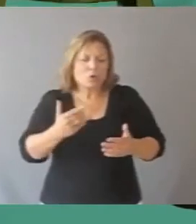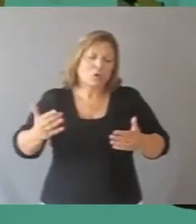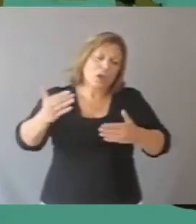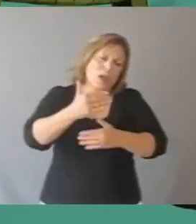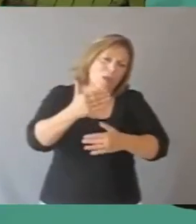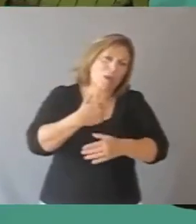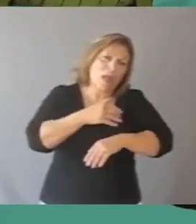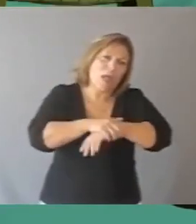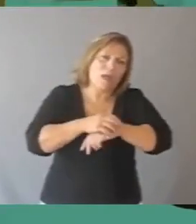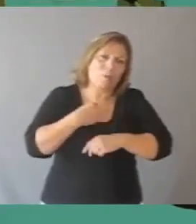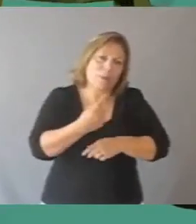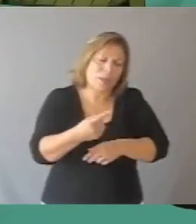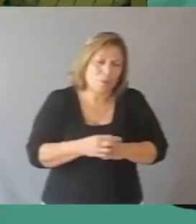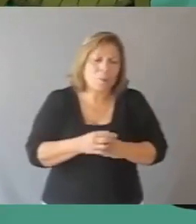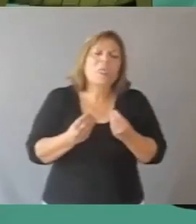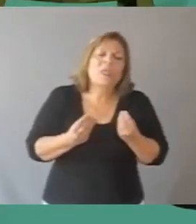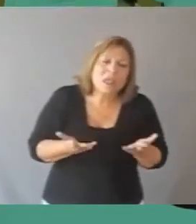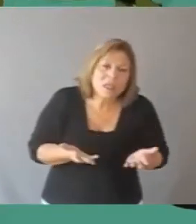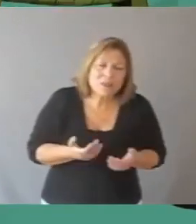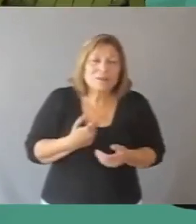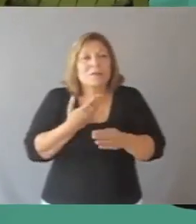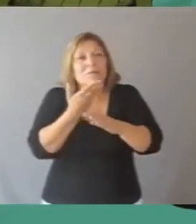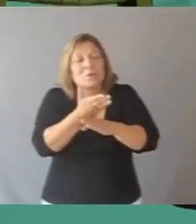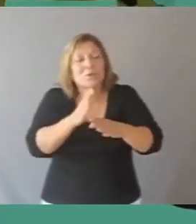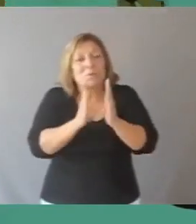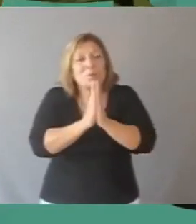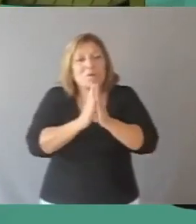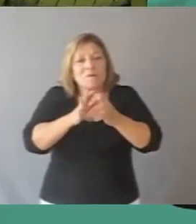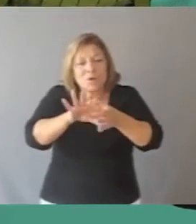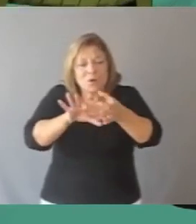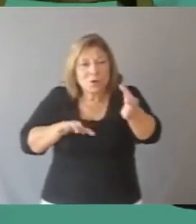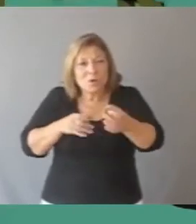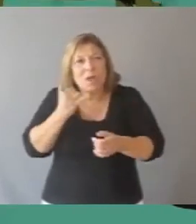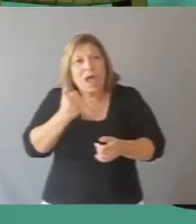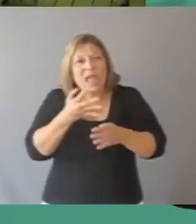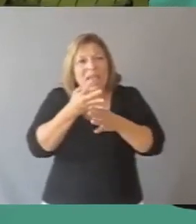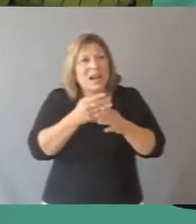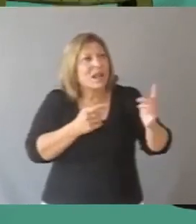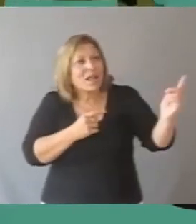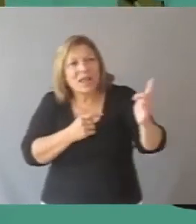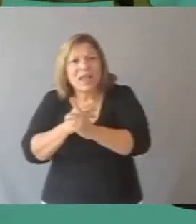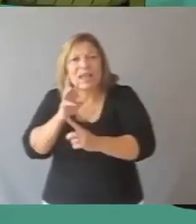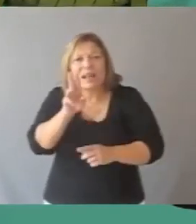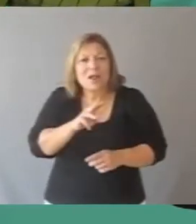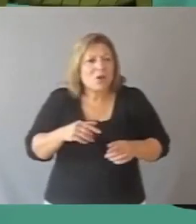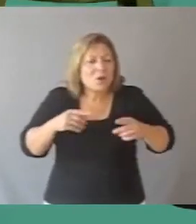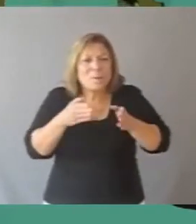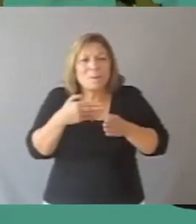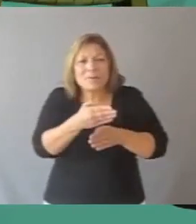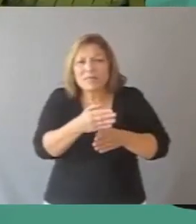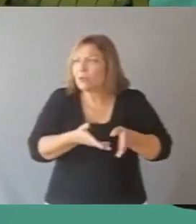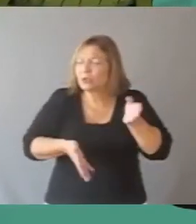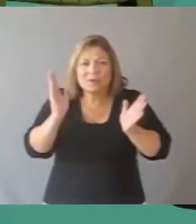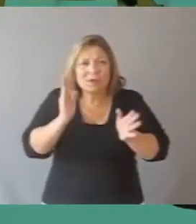dijo cariñosamente a su viejo amigo. ¿Qué quieres? Venimos a pedirte el torpedo. Hay un buque de guerra que pasa por nuestro río y espanta